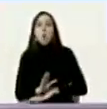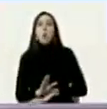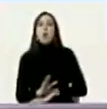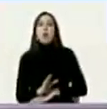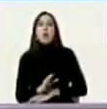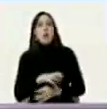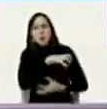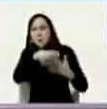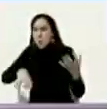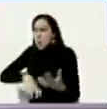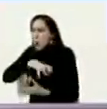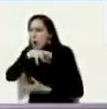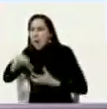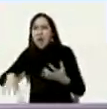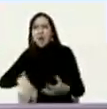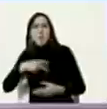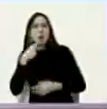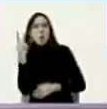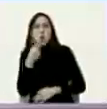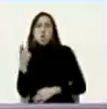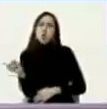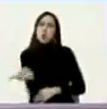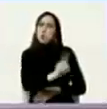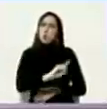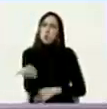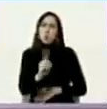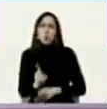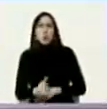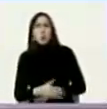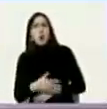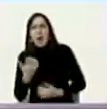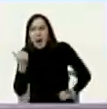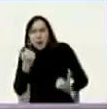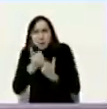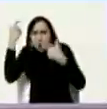de apoyar a Maduro de apoyar el chavismo no apoyarlo